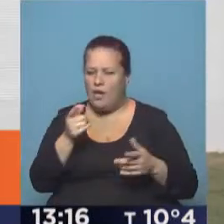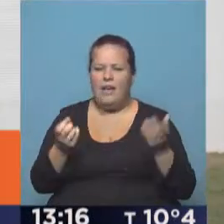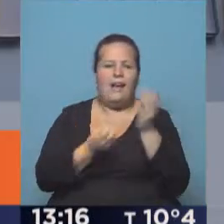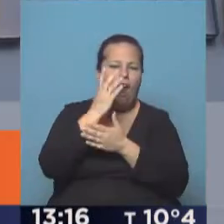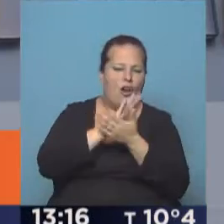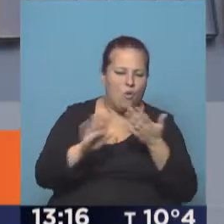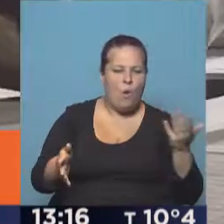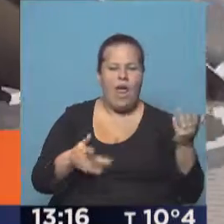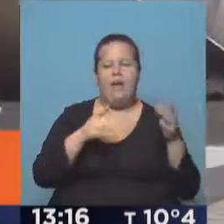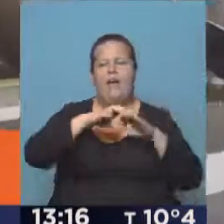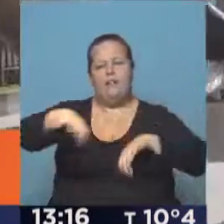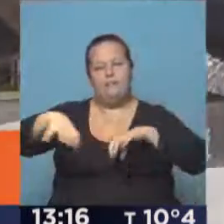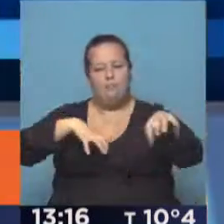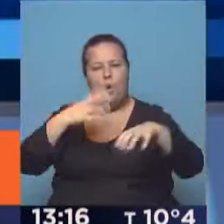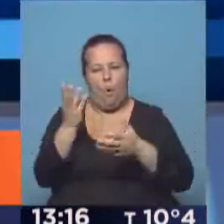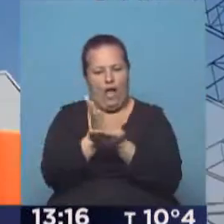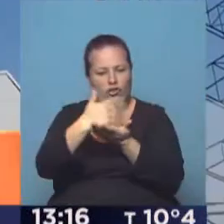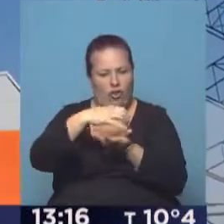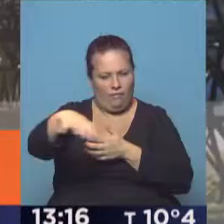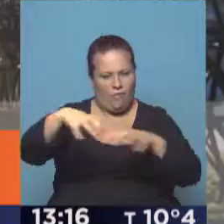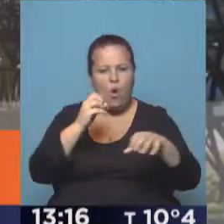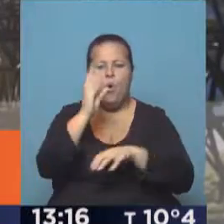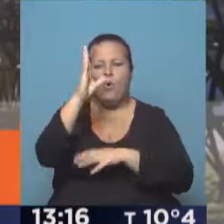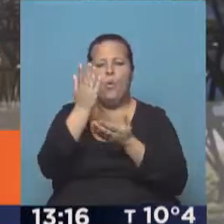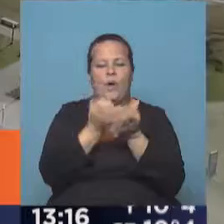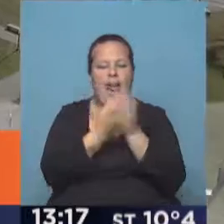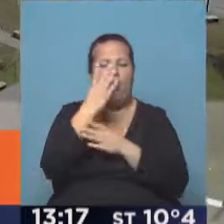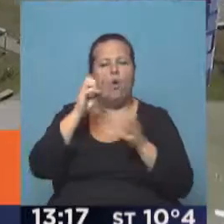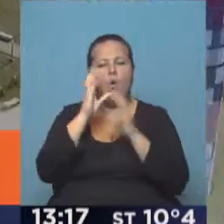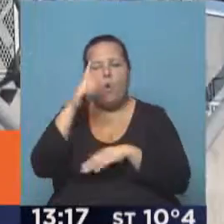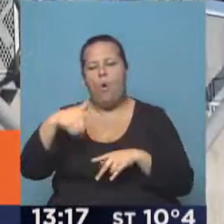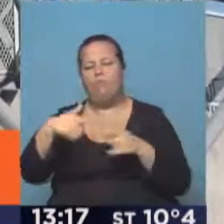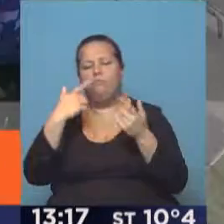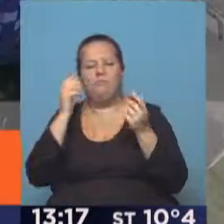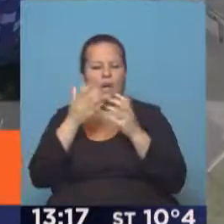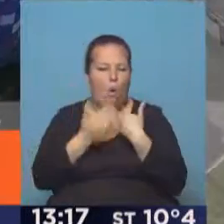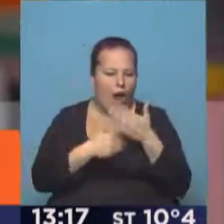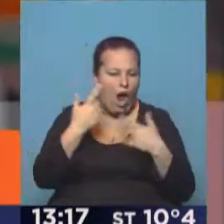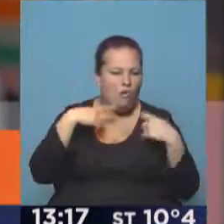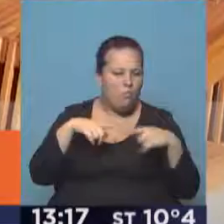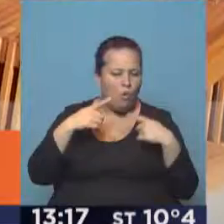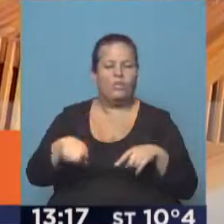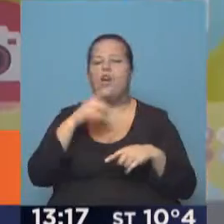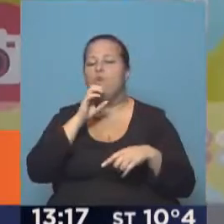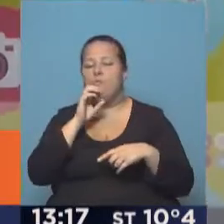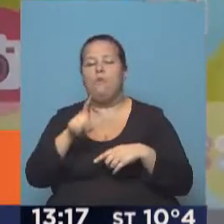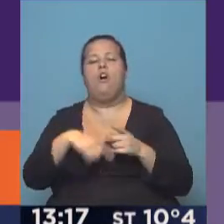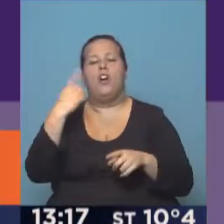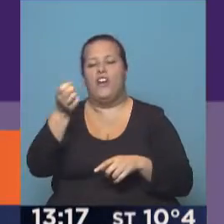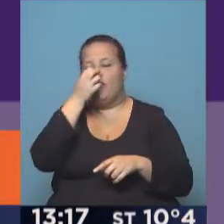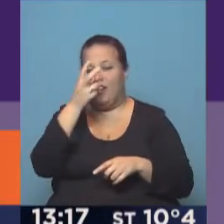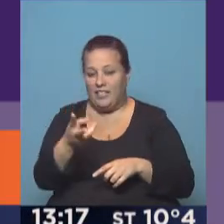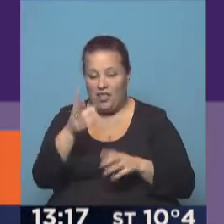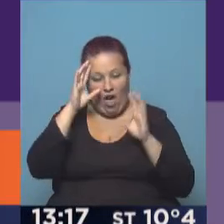Creadores está dividido en cuatro pabellones, Club de Creadores, Club de Estilo, Gaming y Streaming de Música y Humor, el 22,